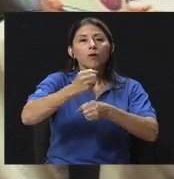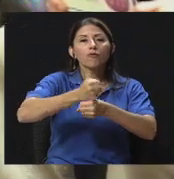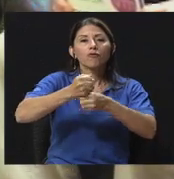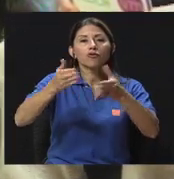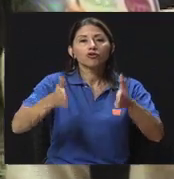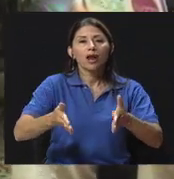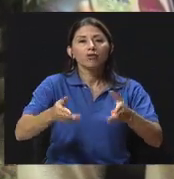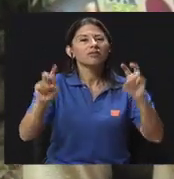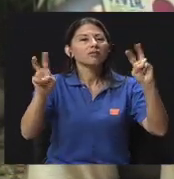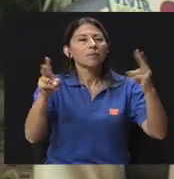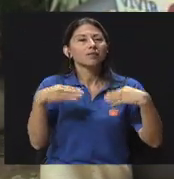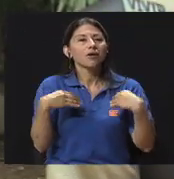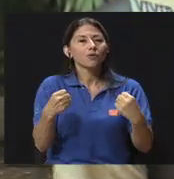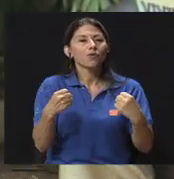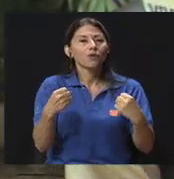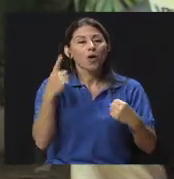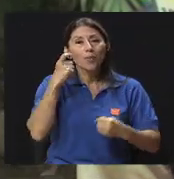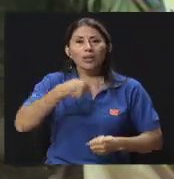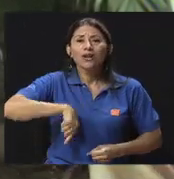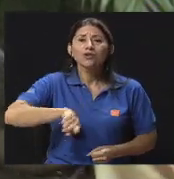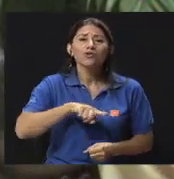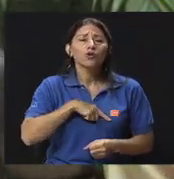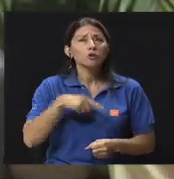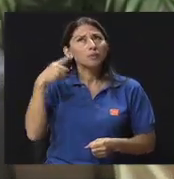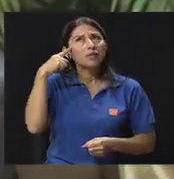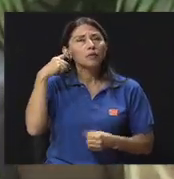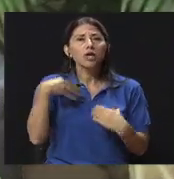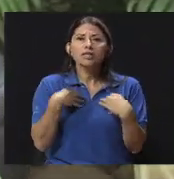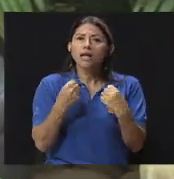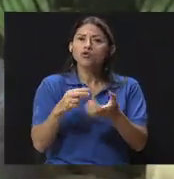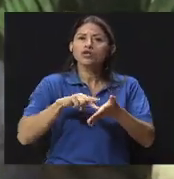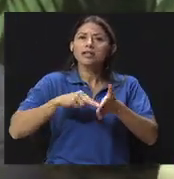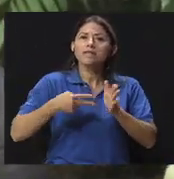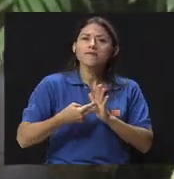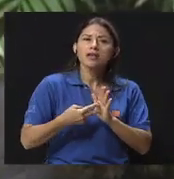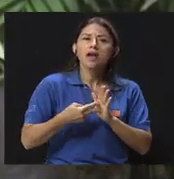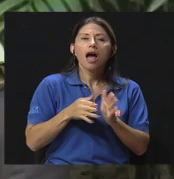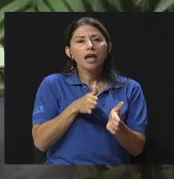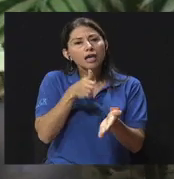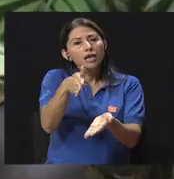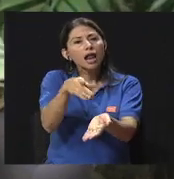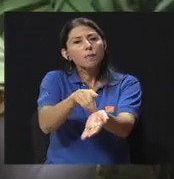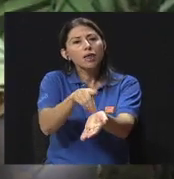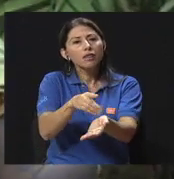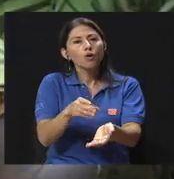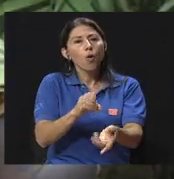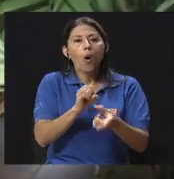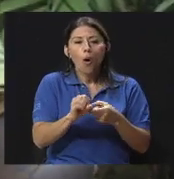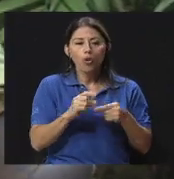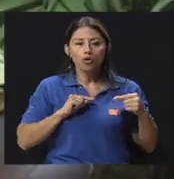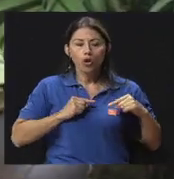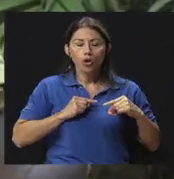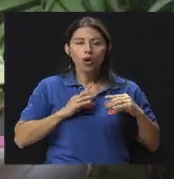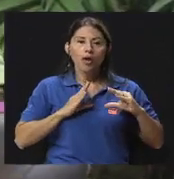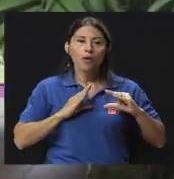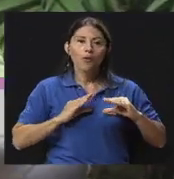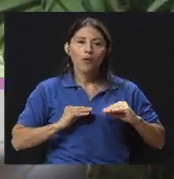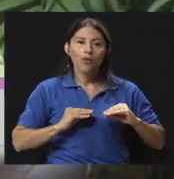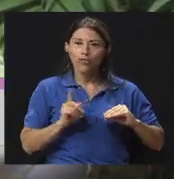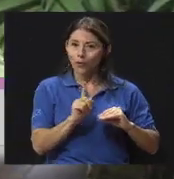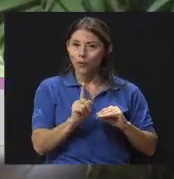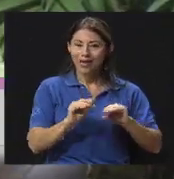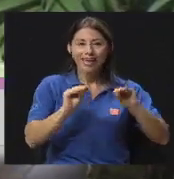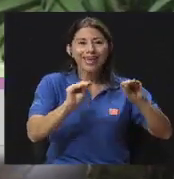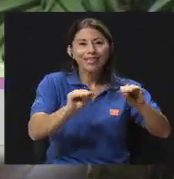nos cuesta entender a la salud de una manera distinta. Seguimos pensando que la salud es ir al médico, ¿verdad? O aliviar un dolor. Entonces, empezar a educar en